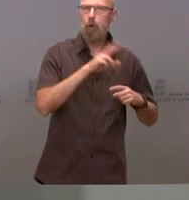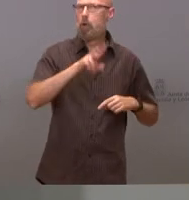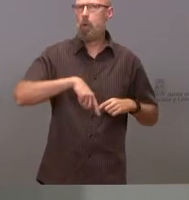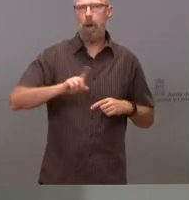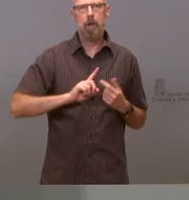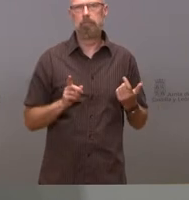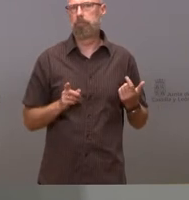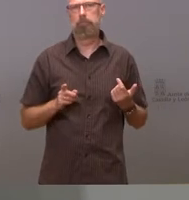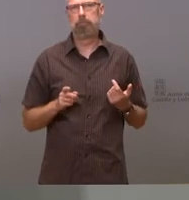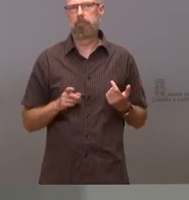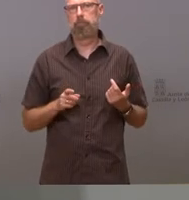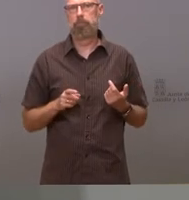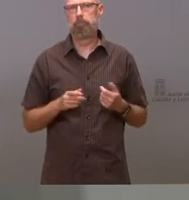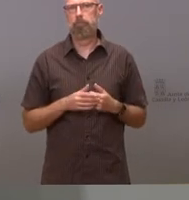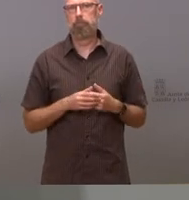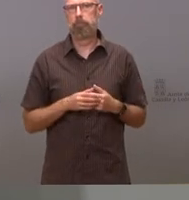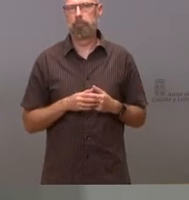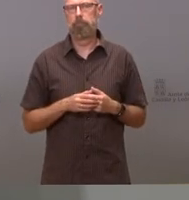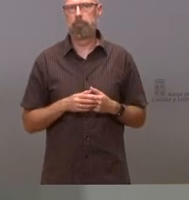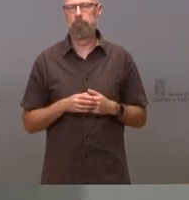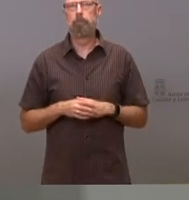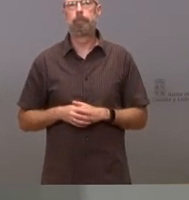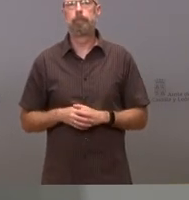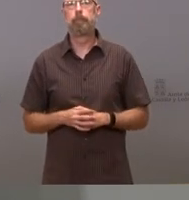no es menos que nadie y no lo vamos a tolerar